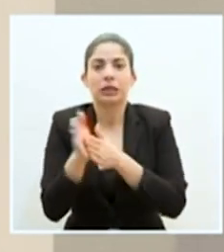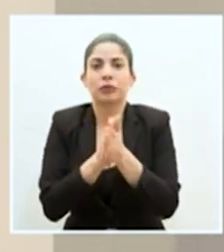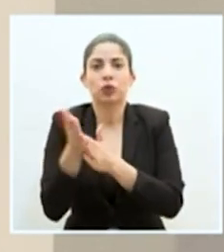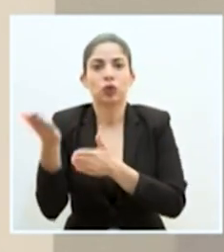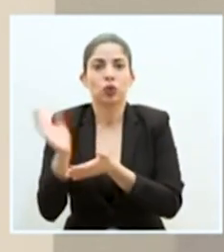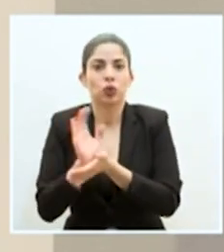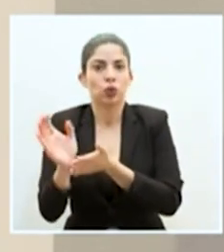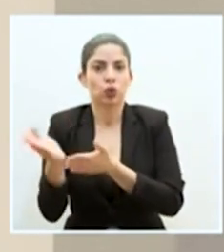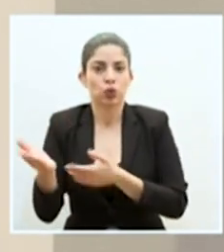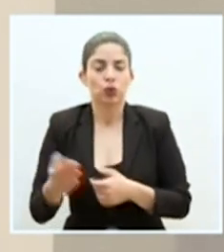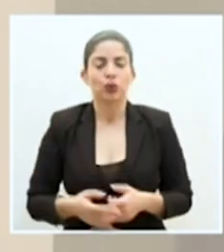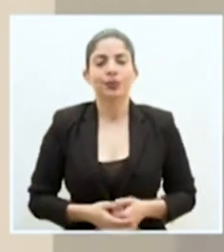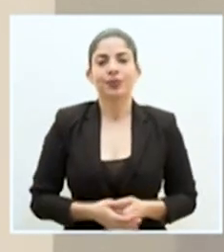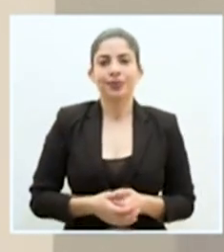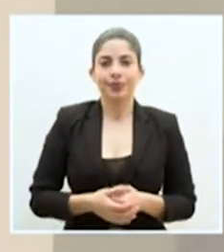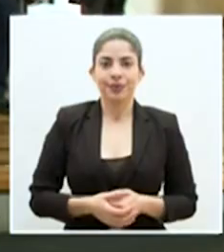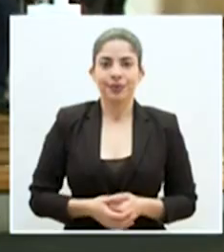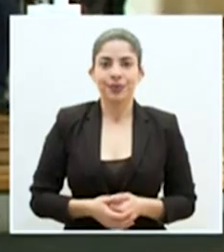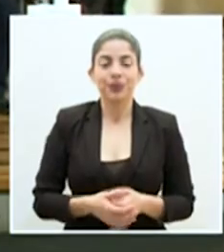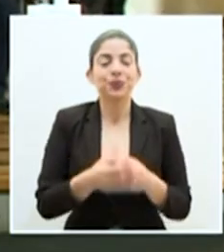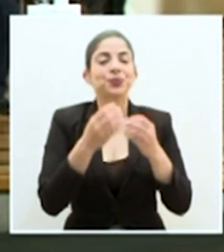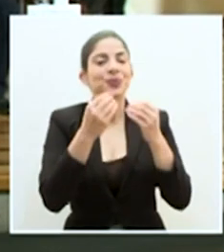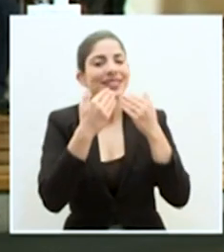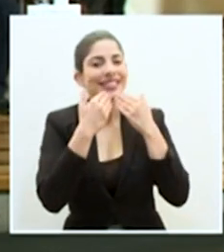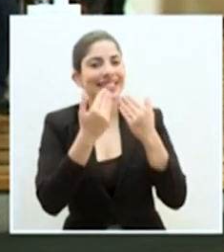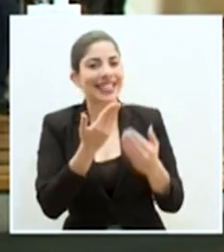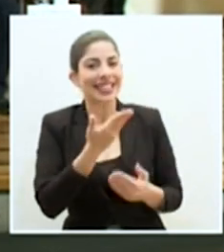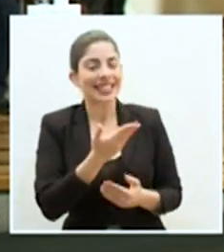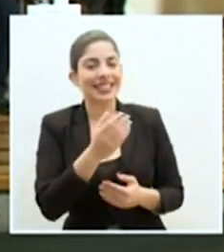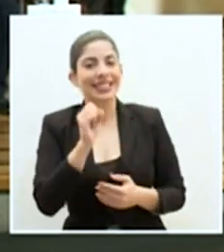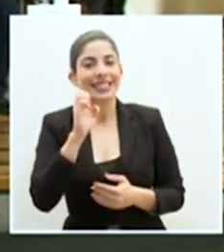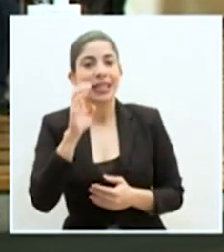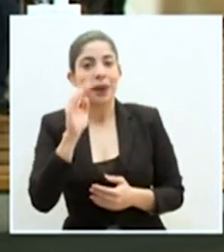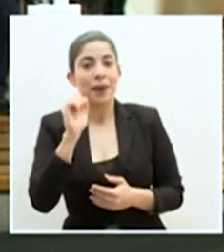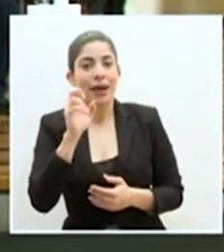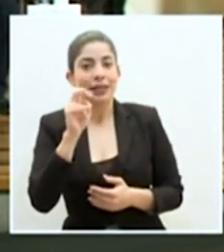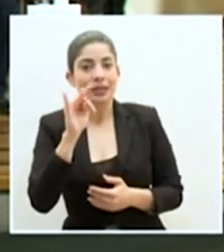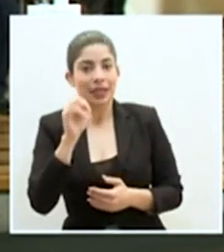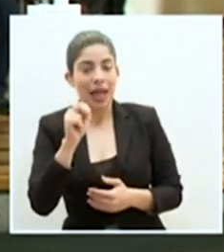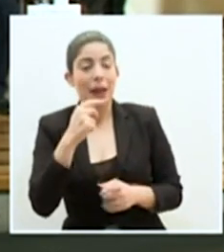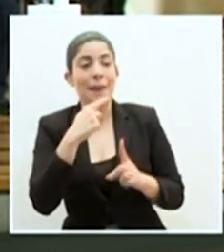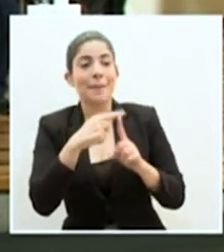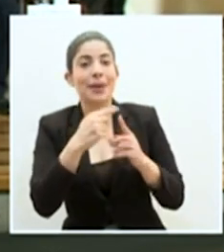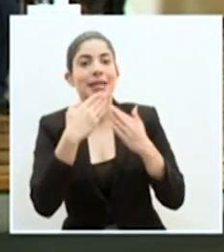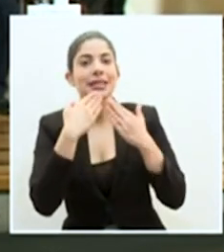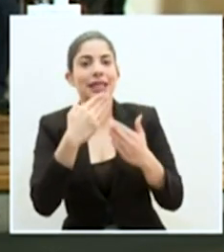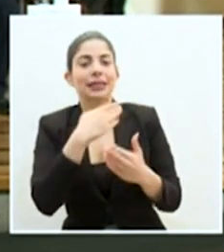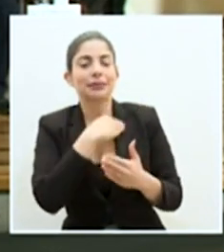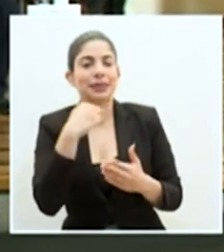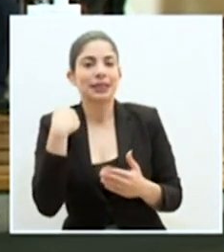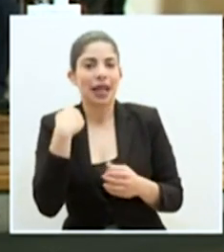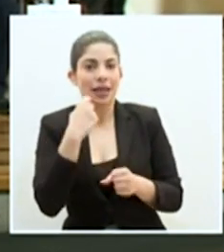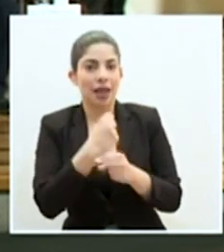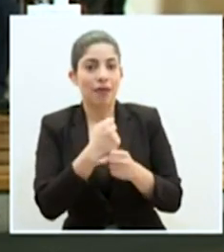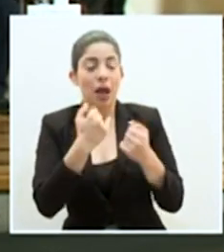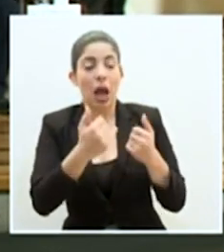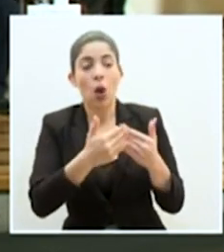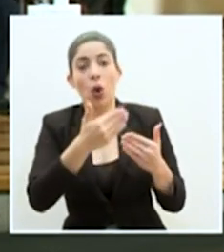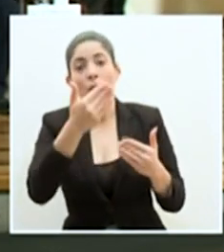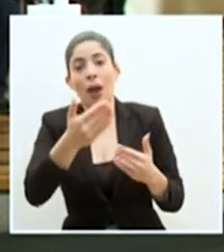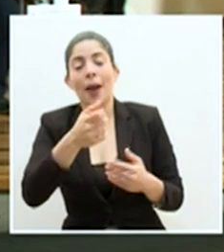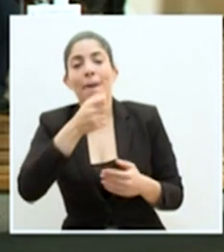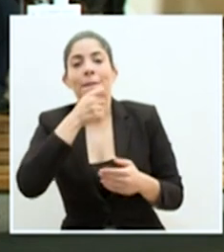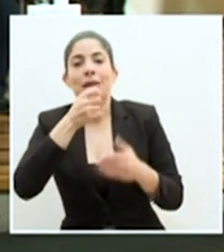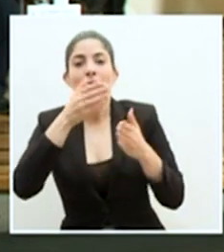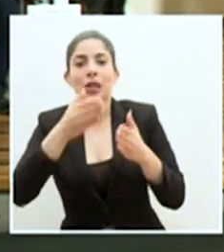los cursos disponibles. Muchas gracias a Sebastián Rodríguez y muchas gracias a la ministra de Trabajo. escuchamos al